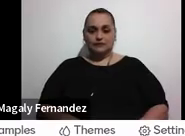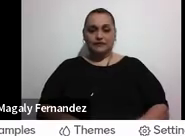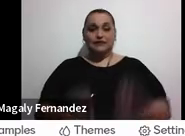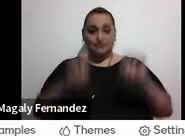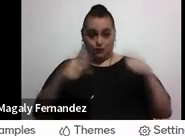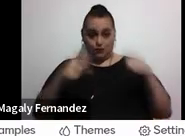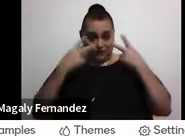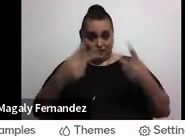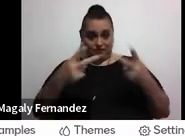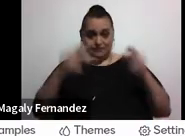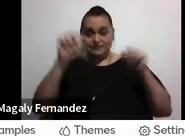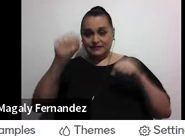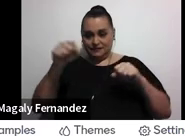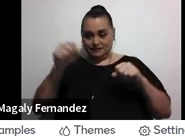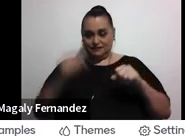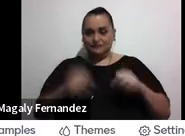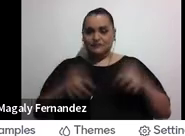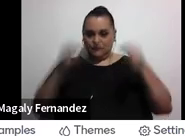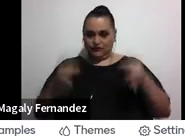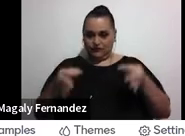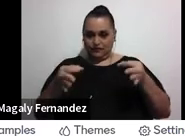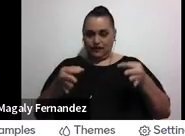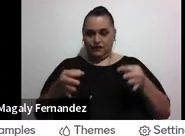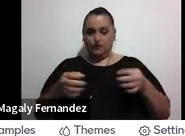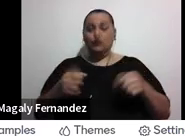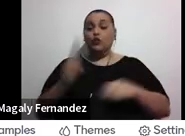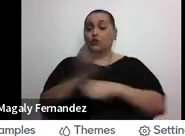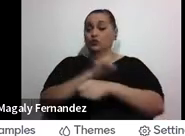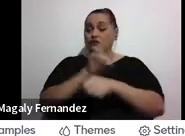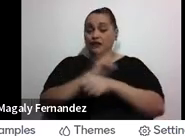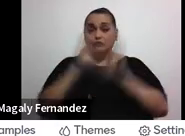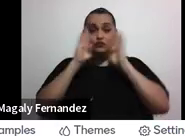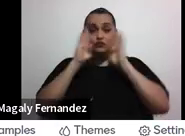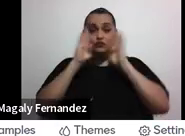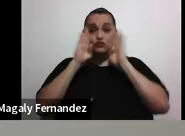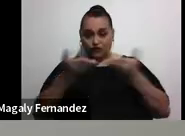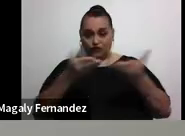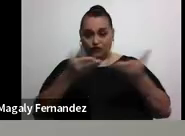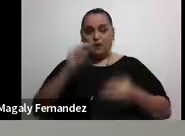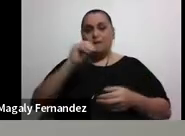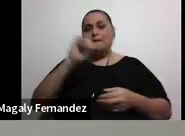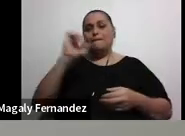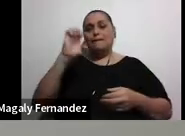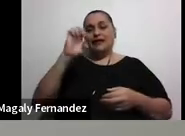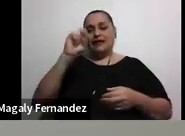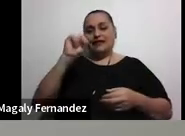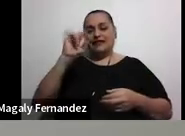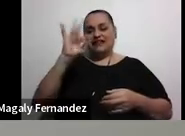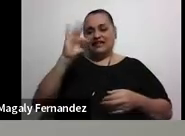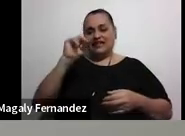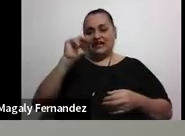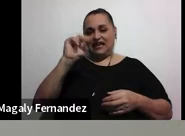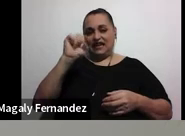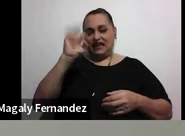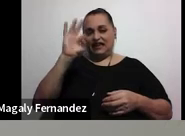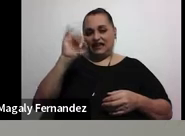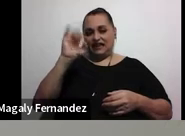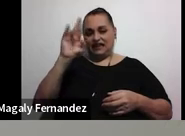acá. Nada más me confirman. Vamos a usar esta plataforma que se llama Mentimeter. Y vamos